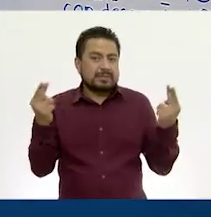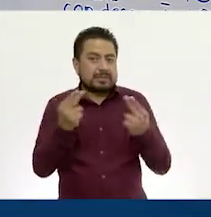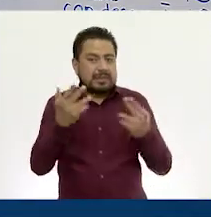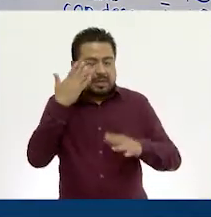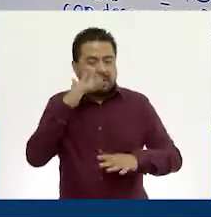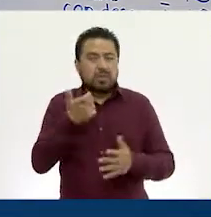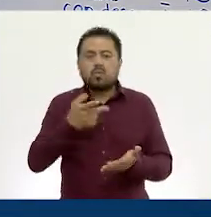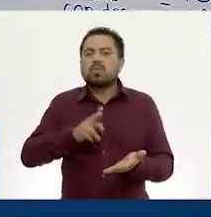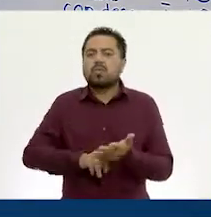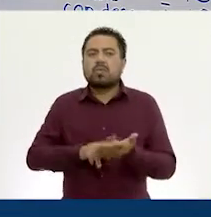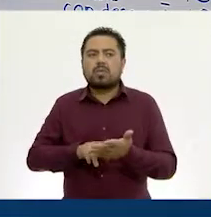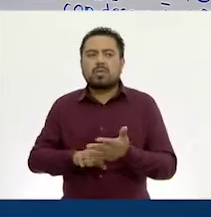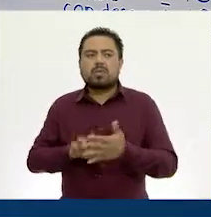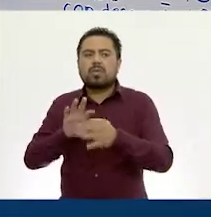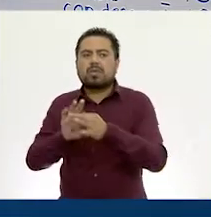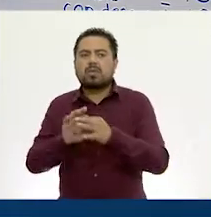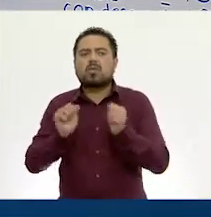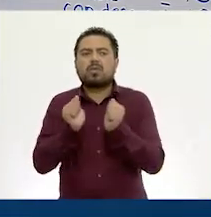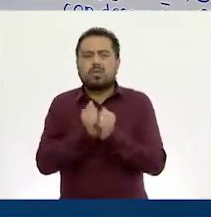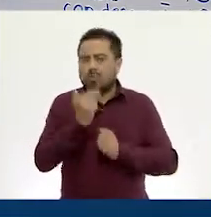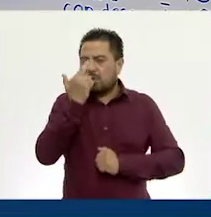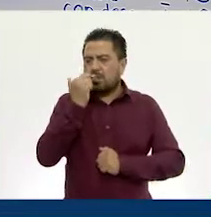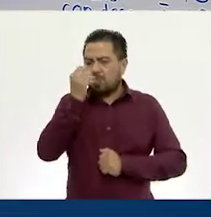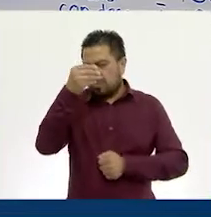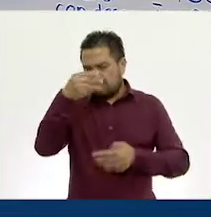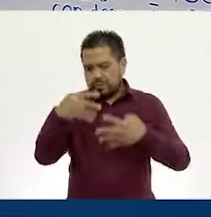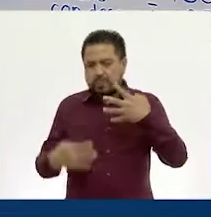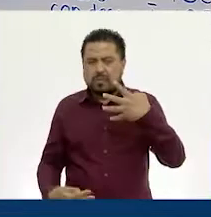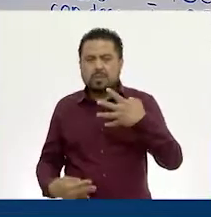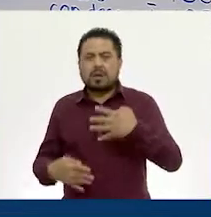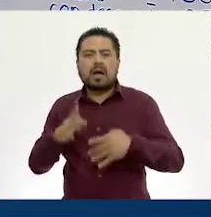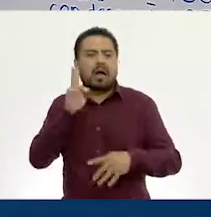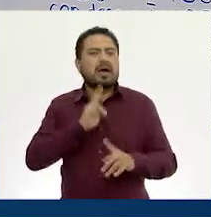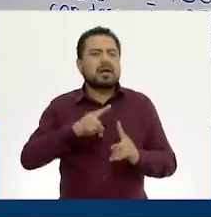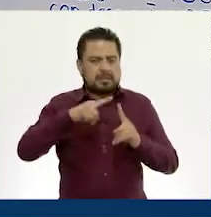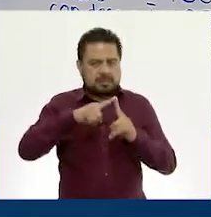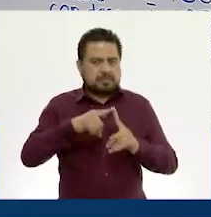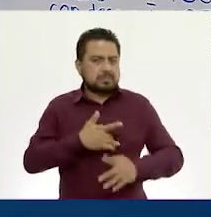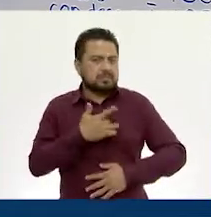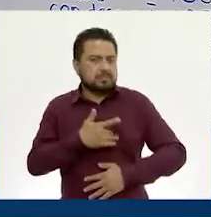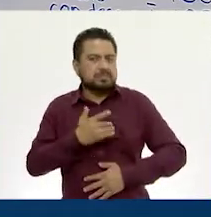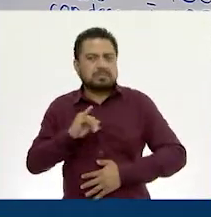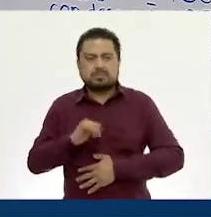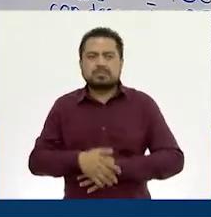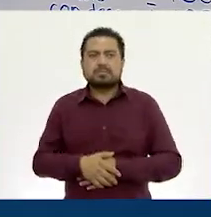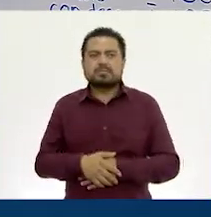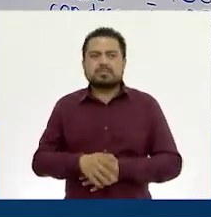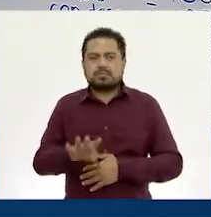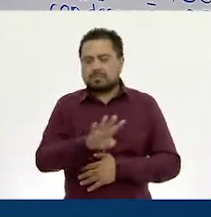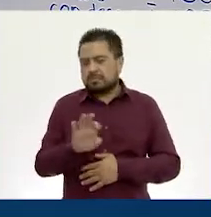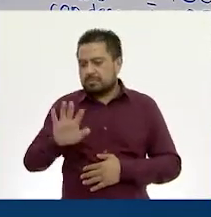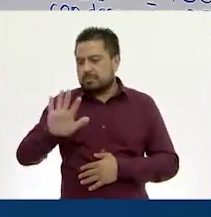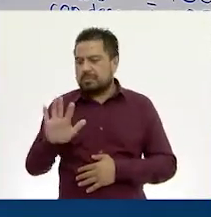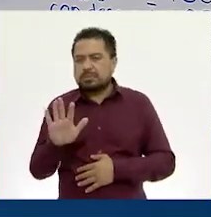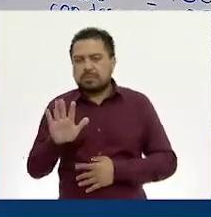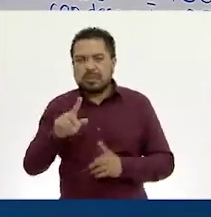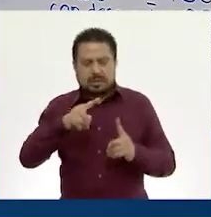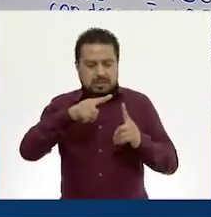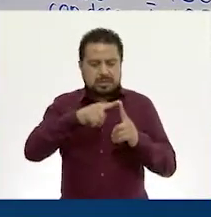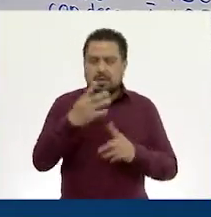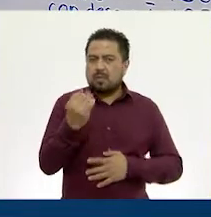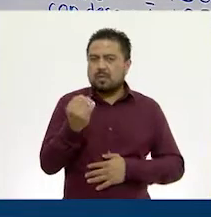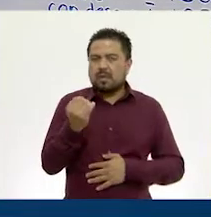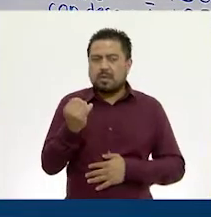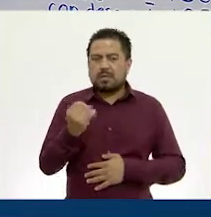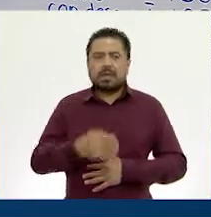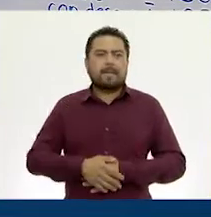a cuánto dinero corresponde la parte roja. Dividamos, ¿les parece bien? Sí. Los 405 entre nueve.